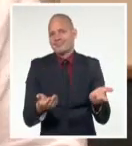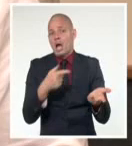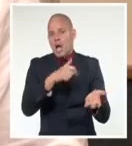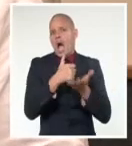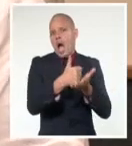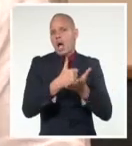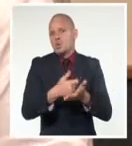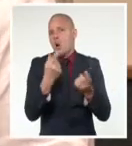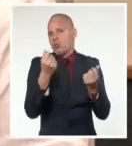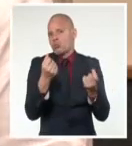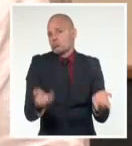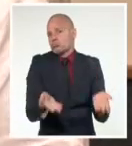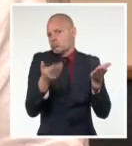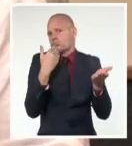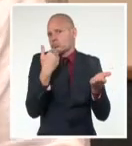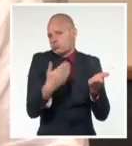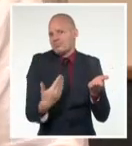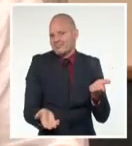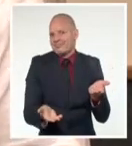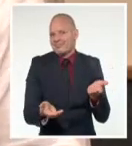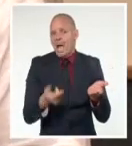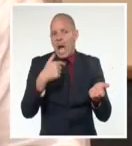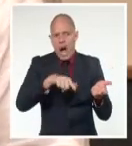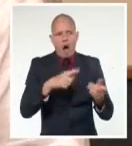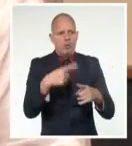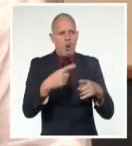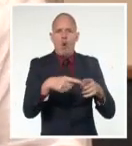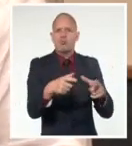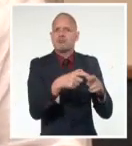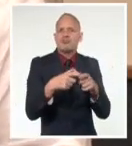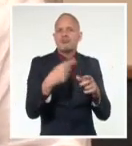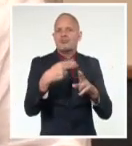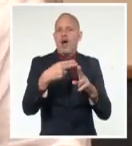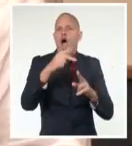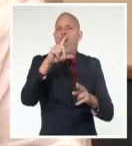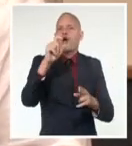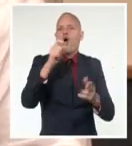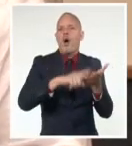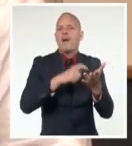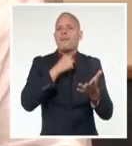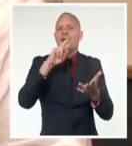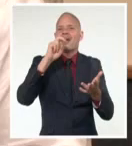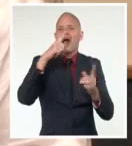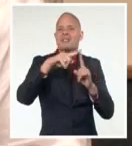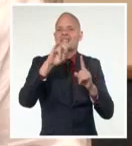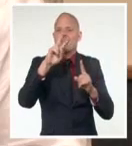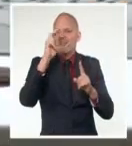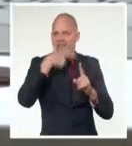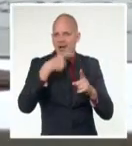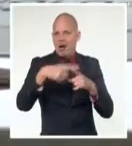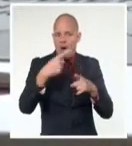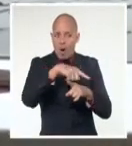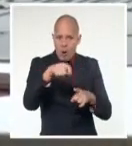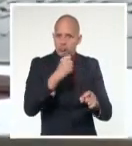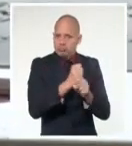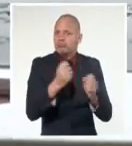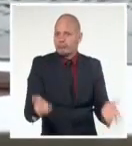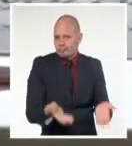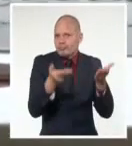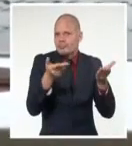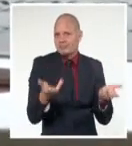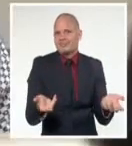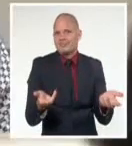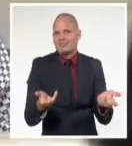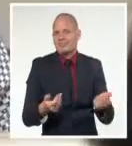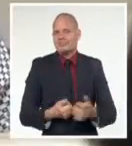complementario del sector no estatal que está en función también de resolver problemáticas del país. Estamos